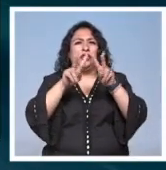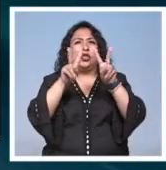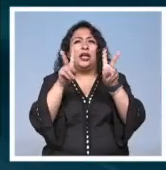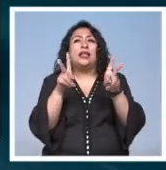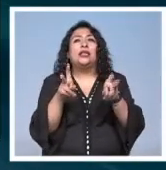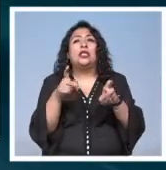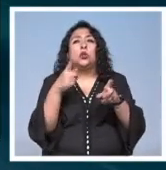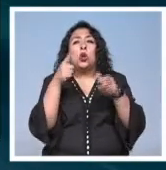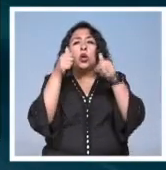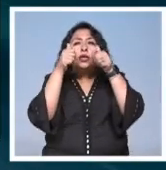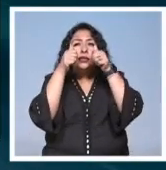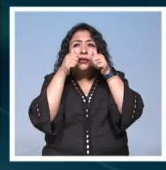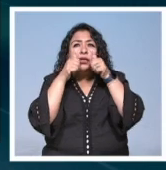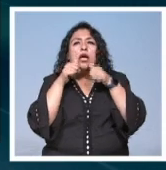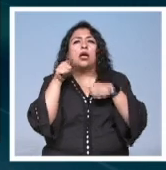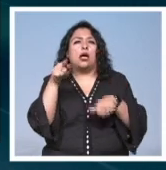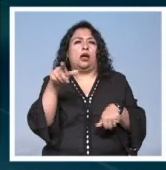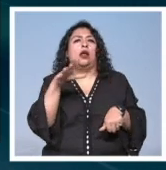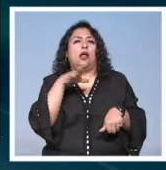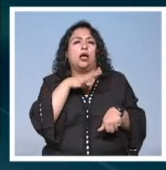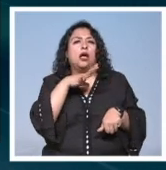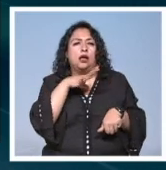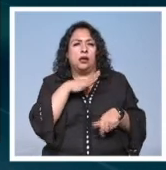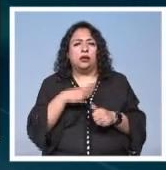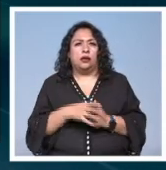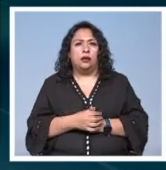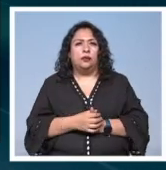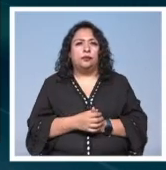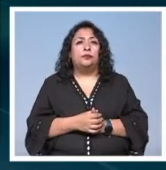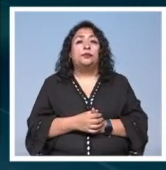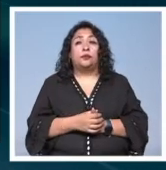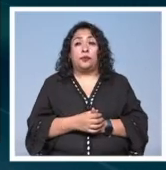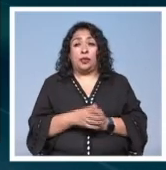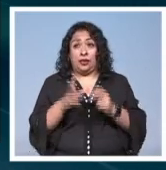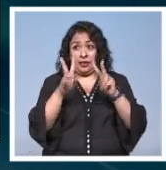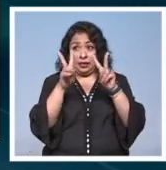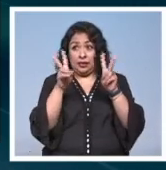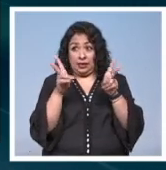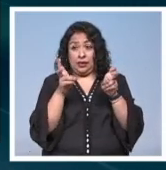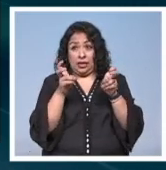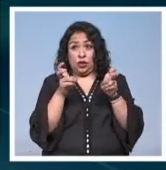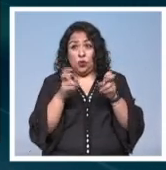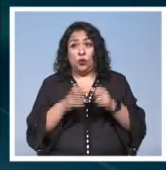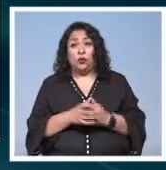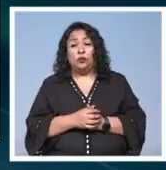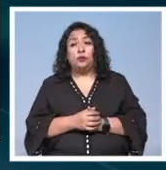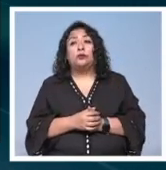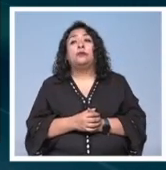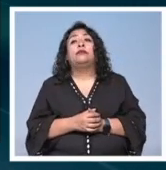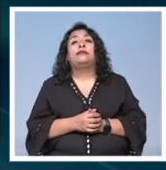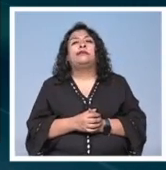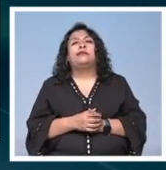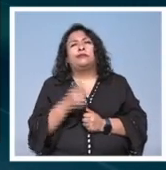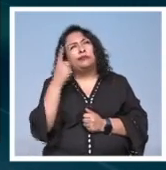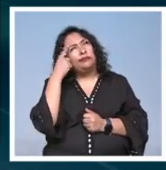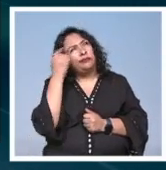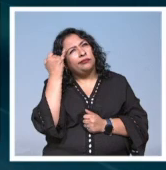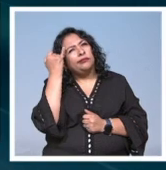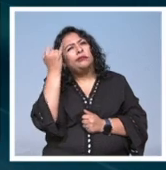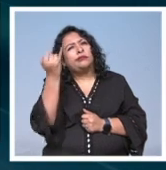Ceguera Allí Estarás el título nace del